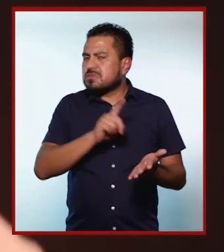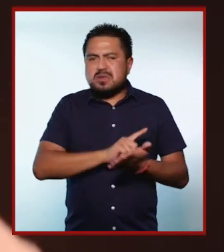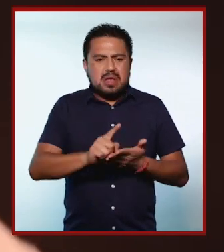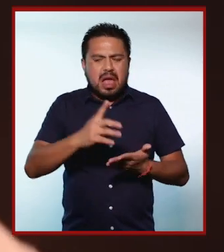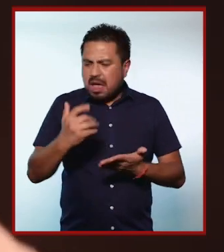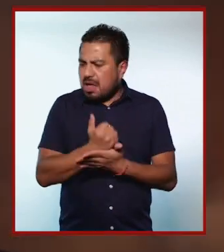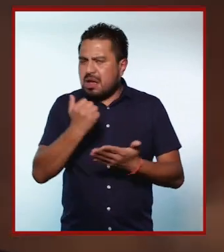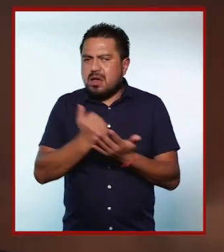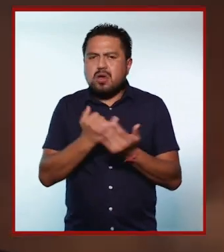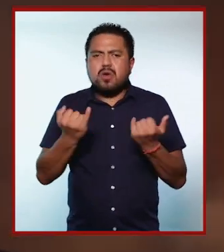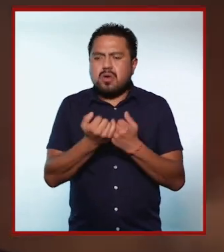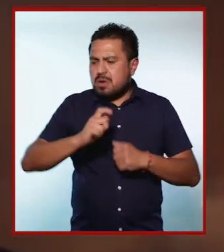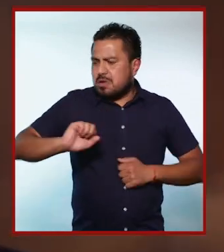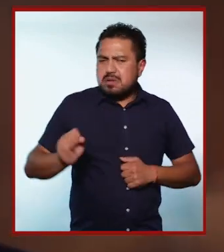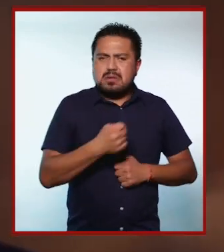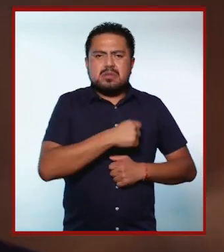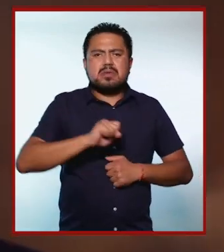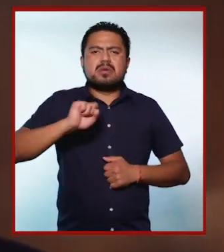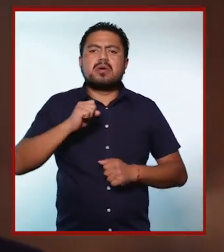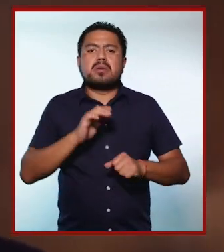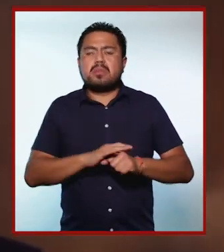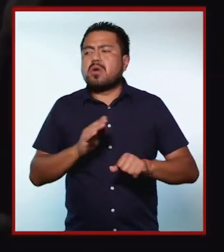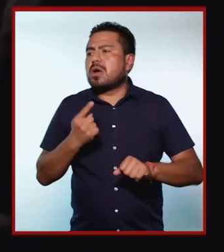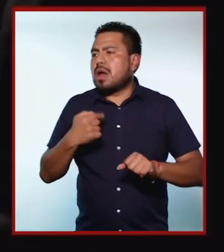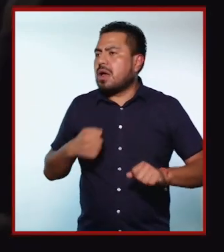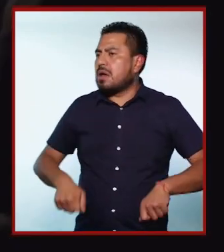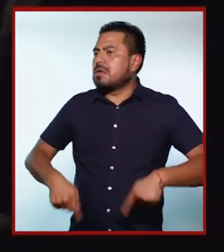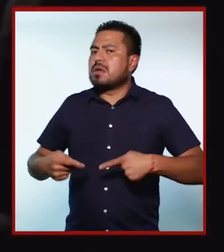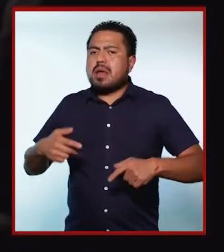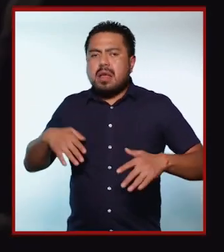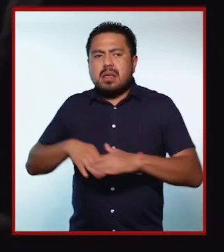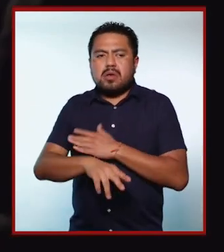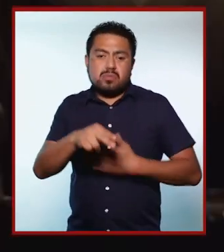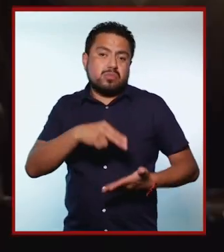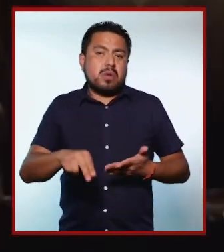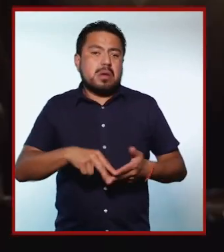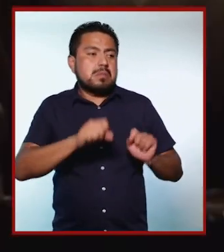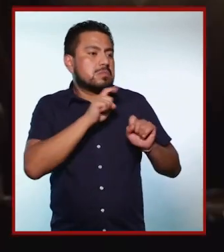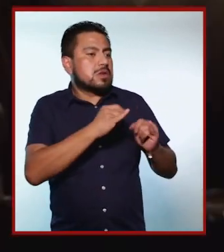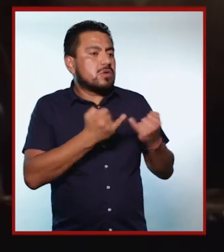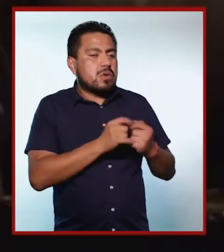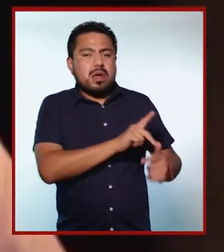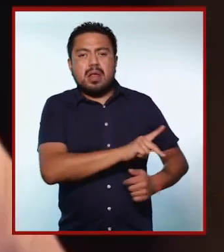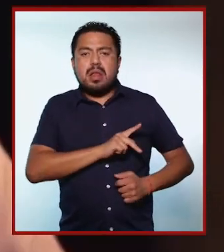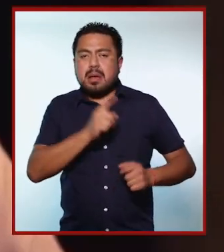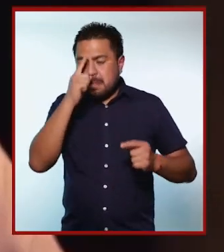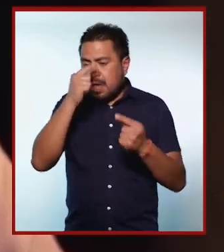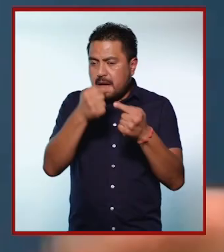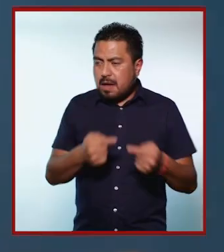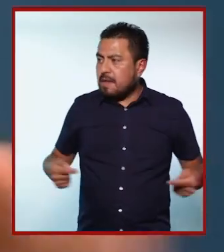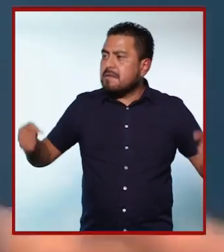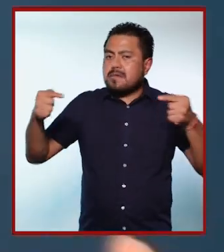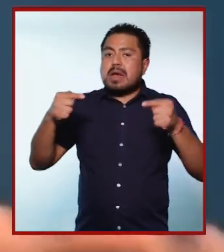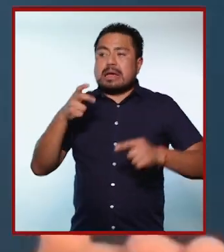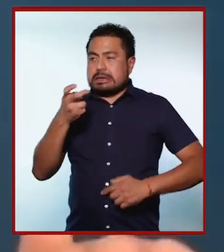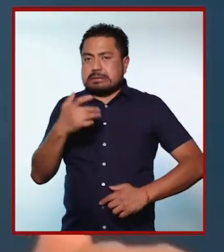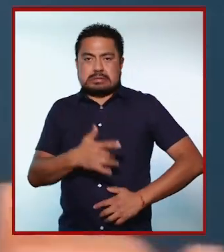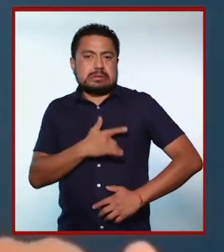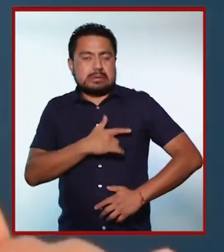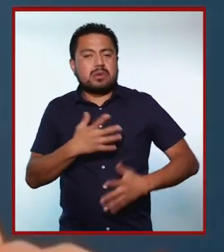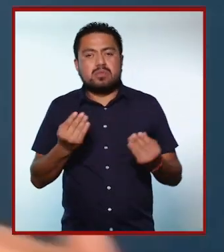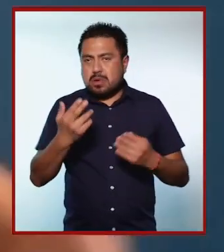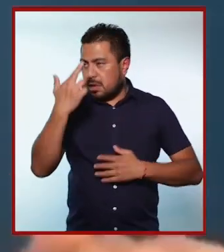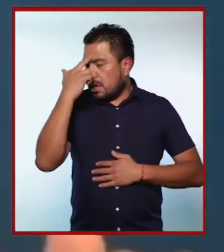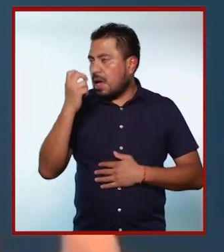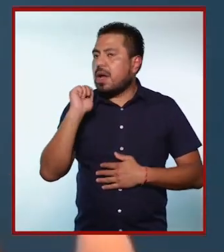tengo el mismo derecho de ganar que un tenista, ¿por qué? Porque vendí las mismas entradas que él para la final. Y entonces, en ese sentido,